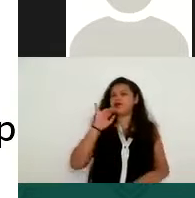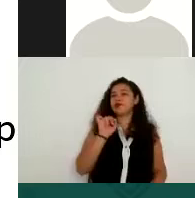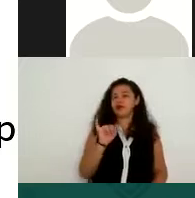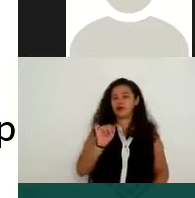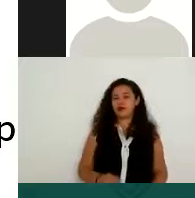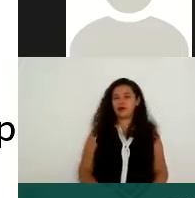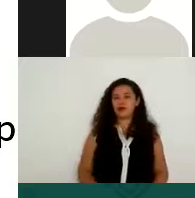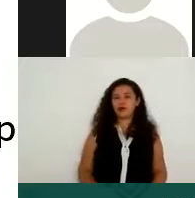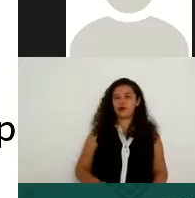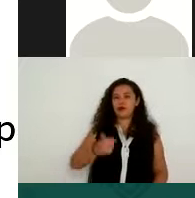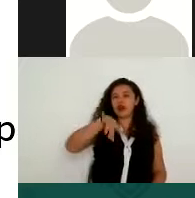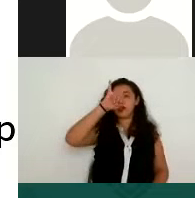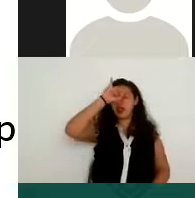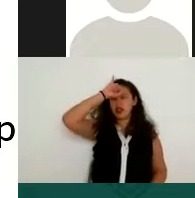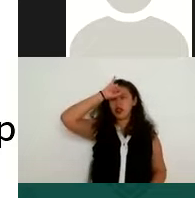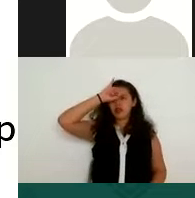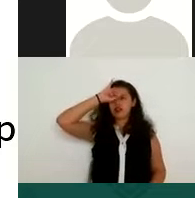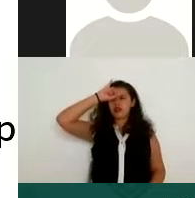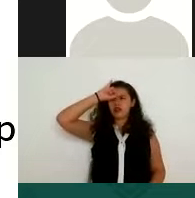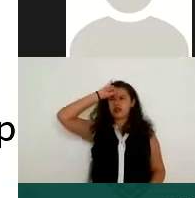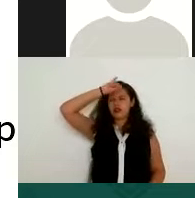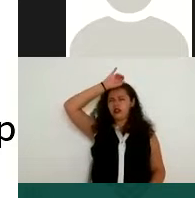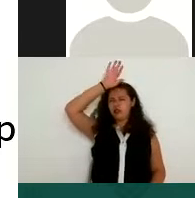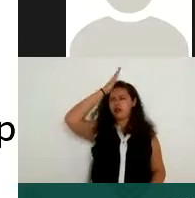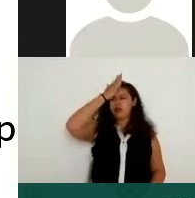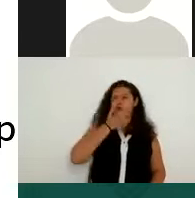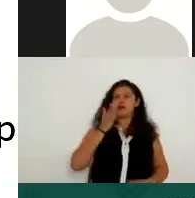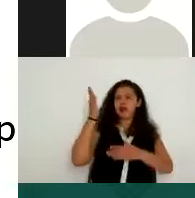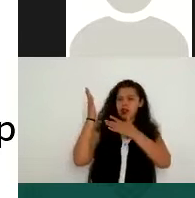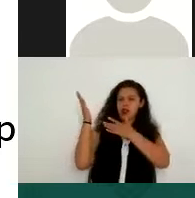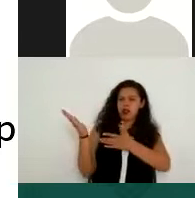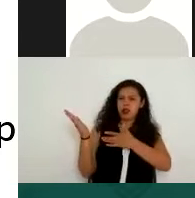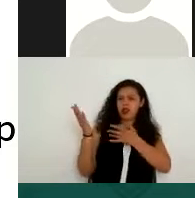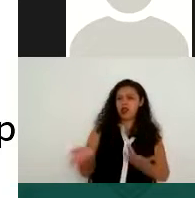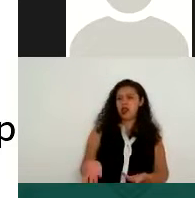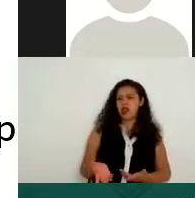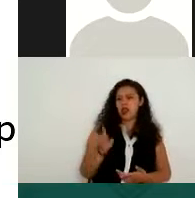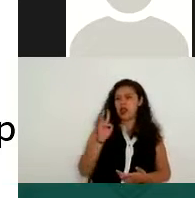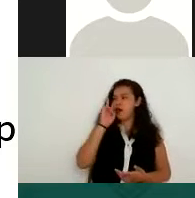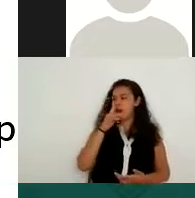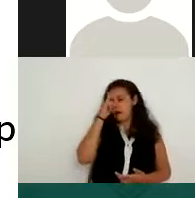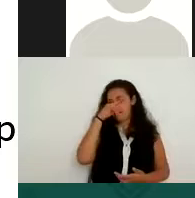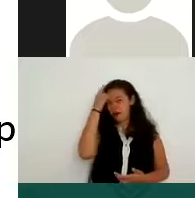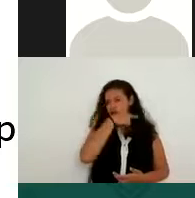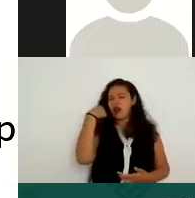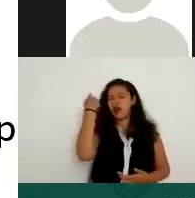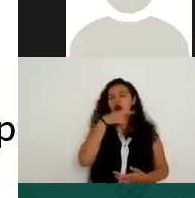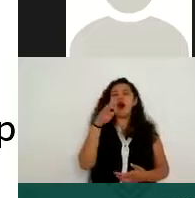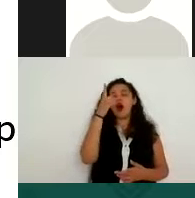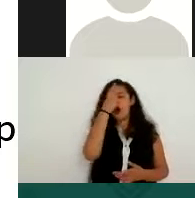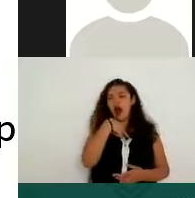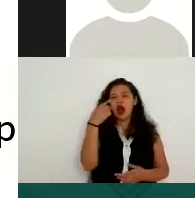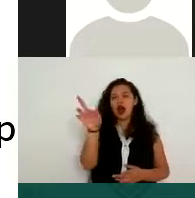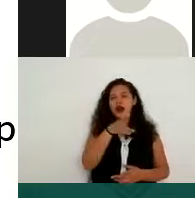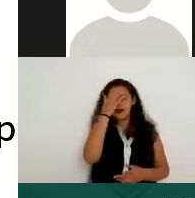ahí precisamente se refiere que es la geometría del rostro, el reconocimiento facial, el iris, por ejemplo, la huella dactilar,